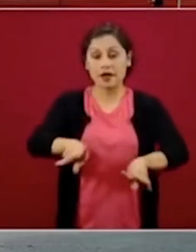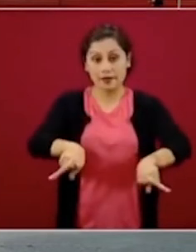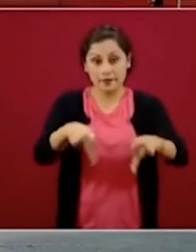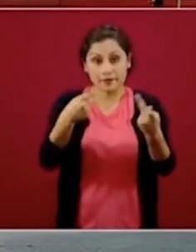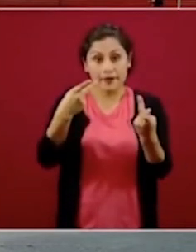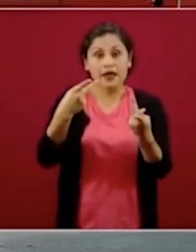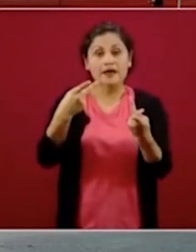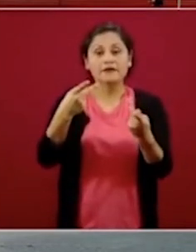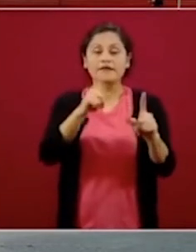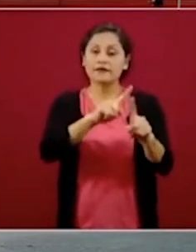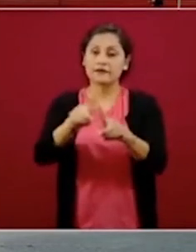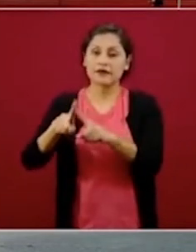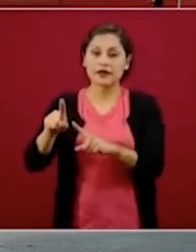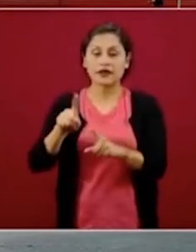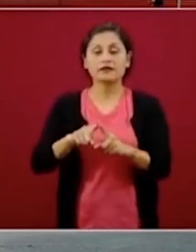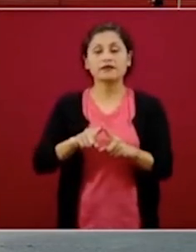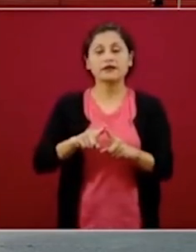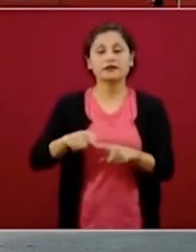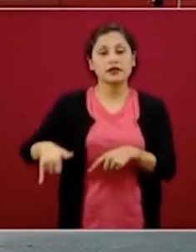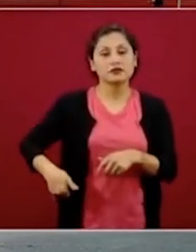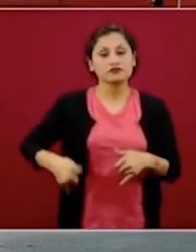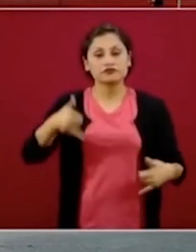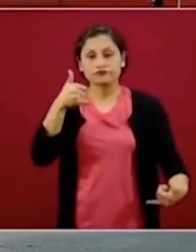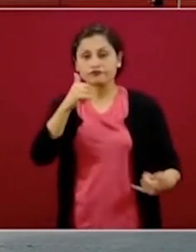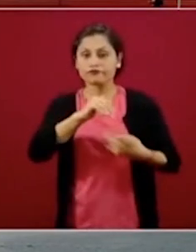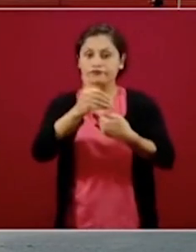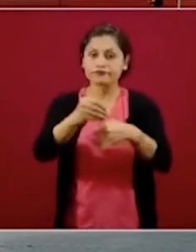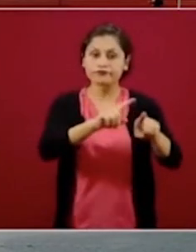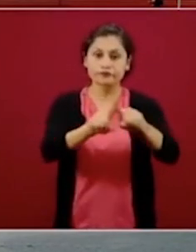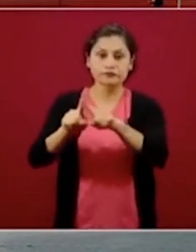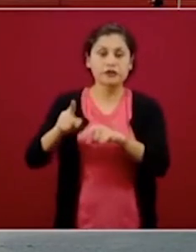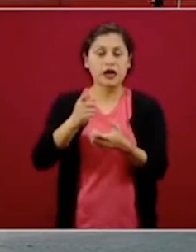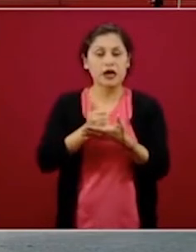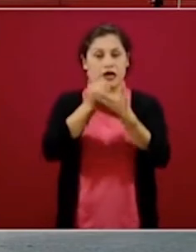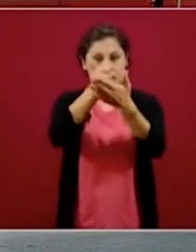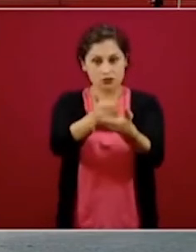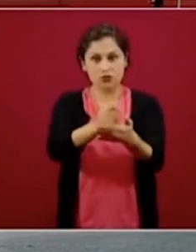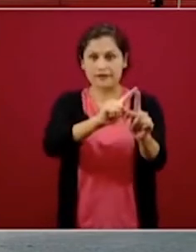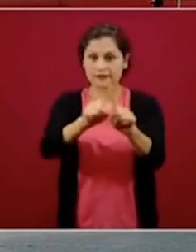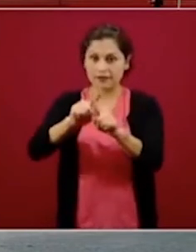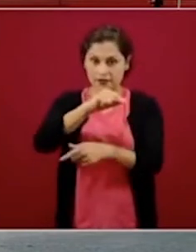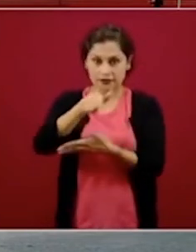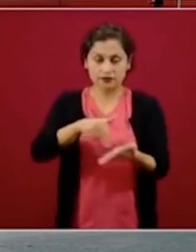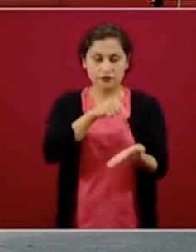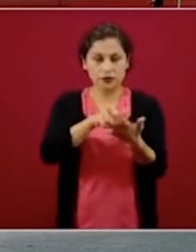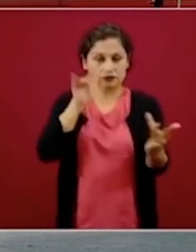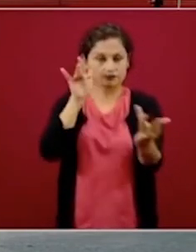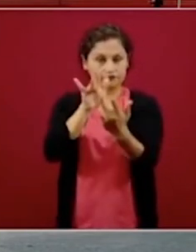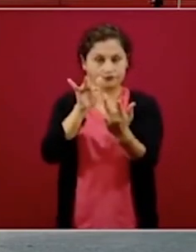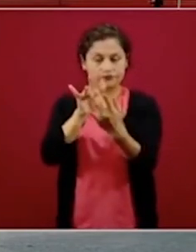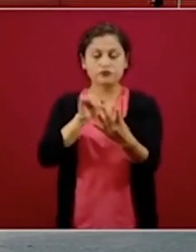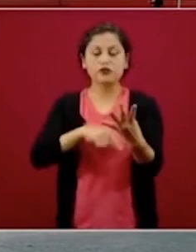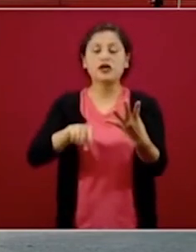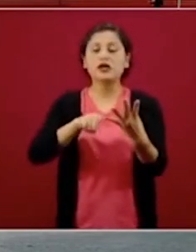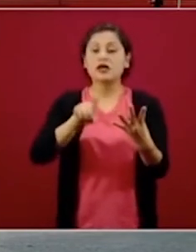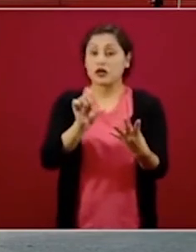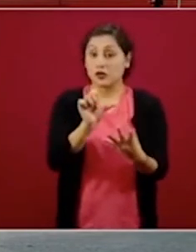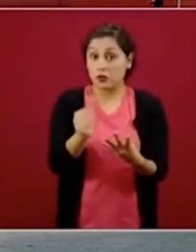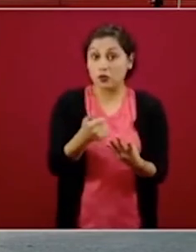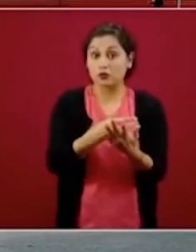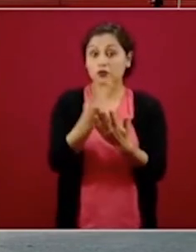que den voz y datos en las zonas donde podemos hacerlo y una administración general de todos los procesos. Entonces,